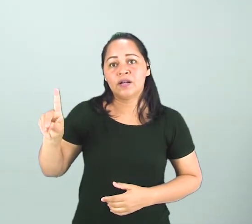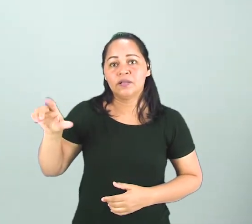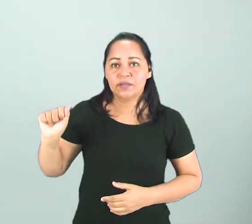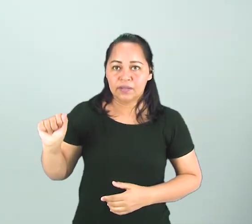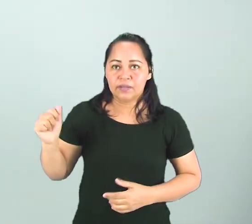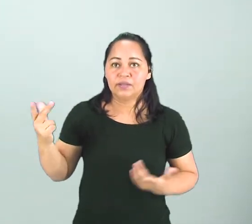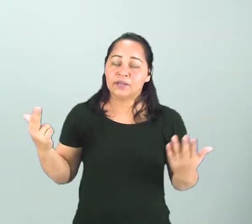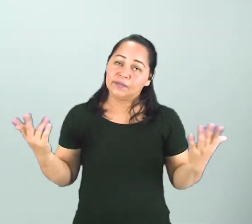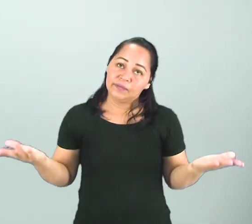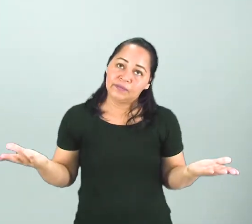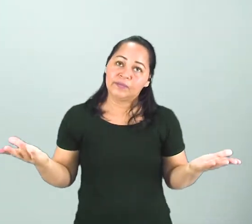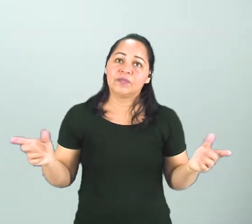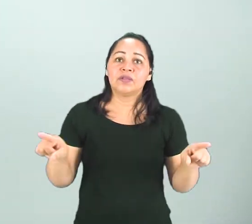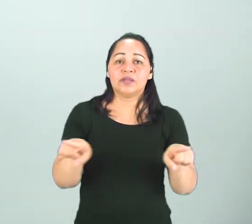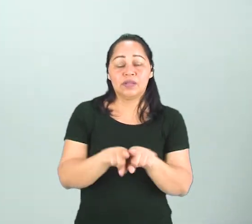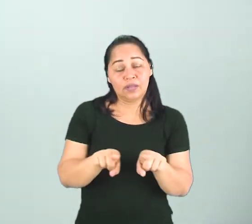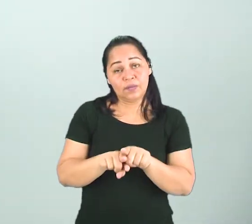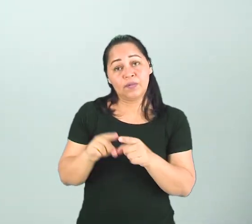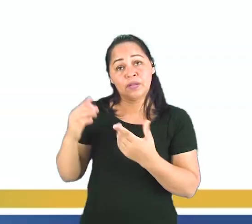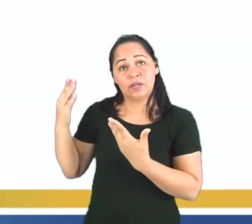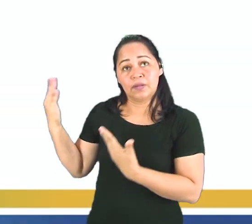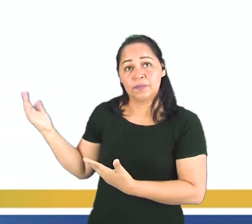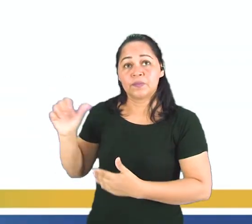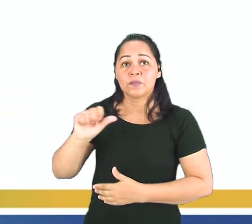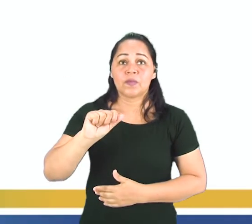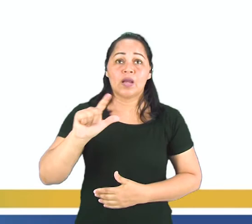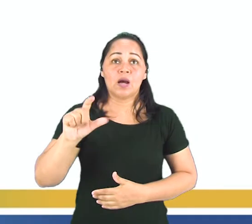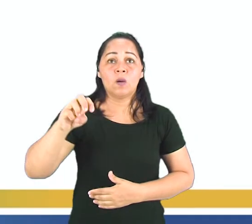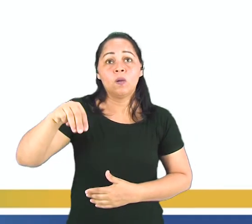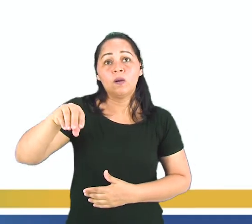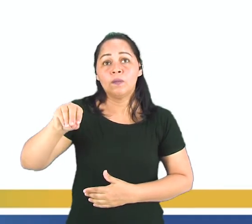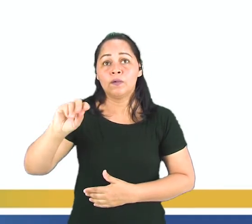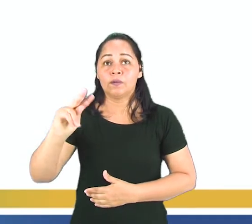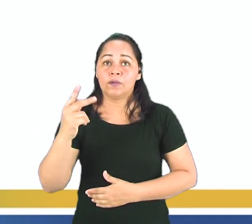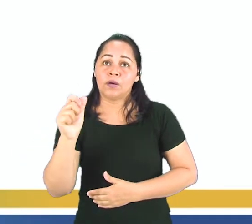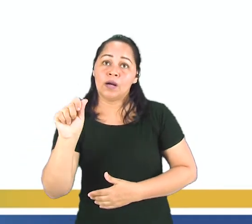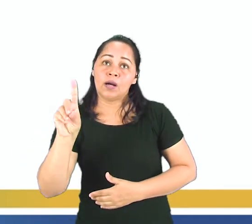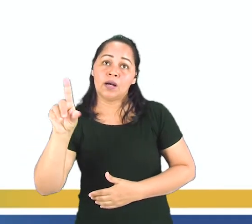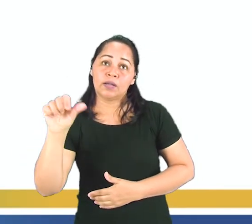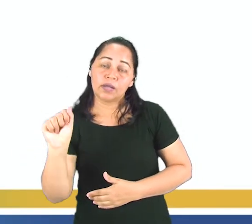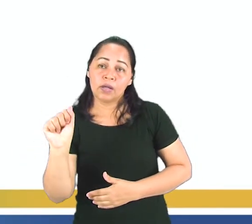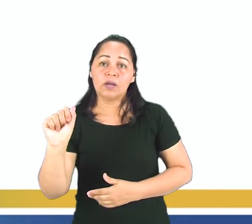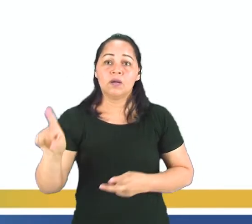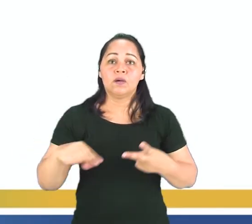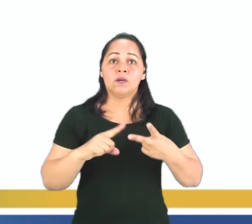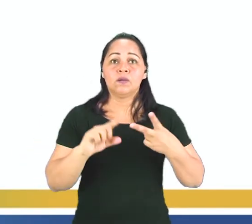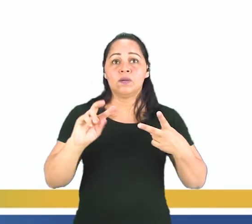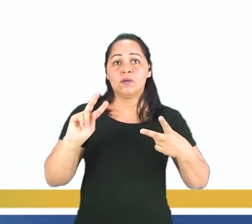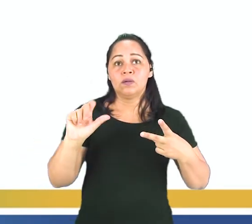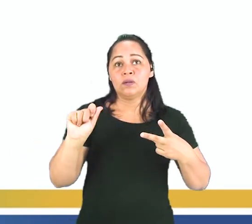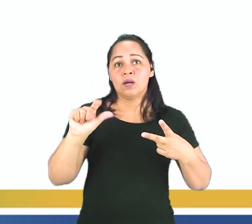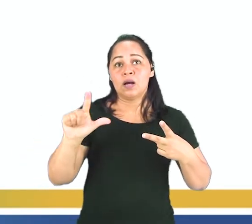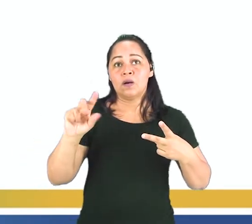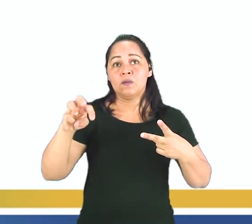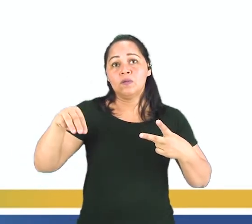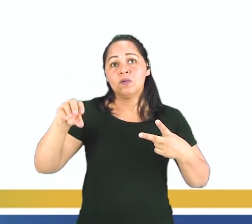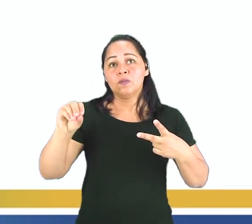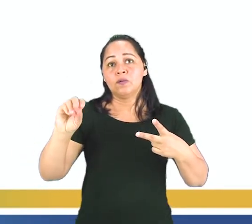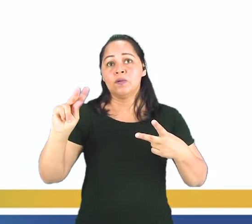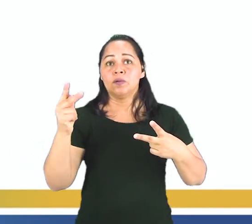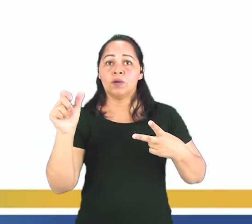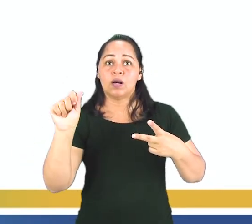también puede ser llamada de almohada, ¿está bien? O almohadilla, ¿por qué? Porque es pequeña,